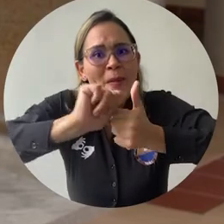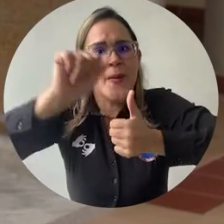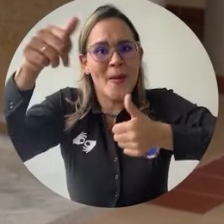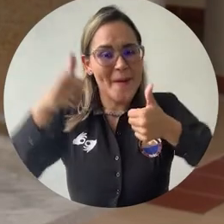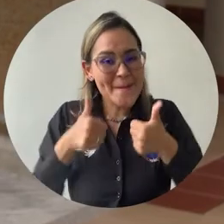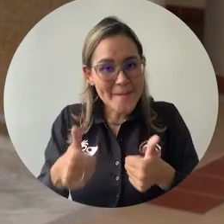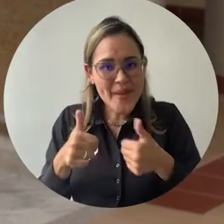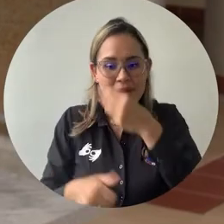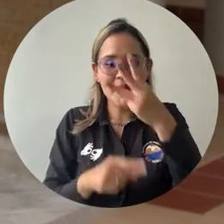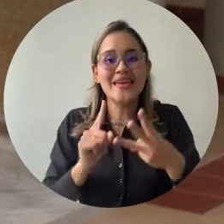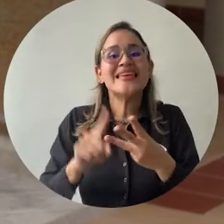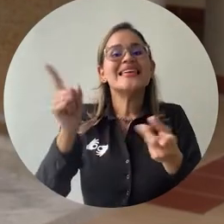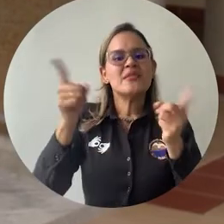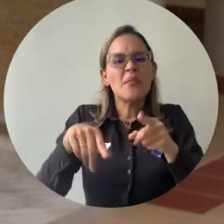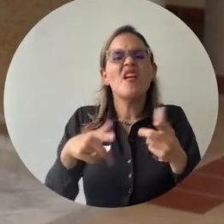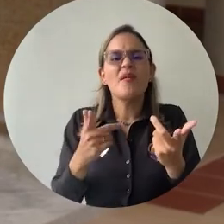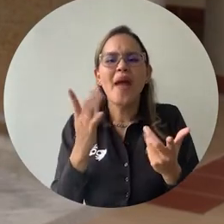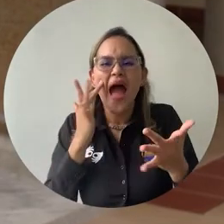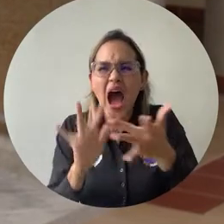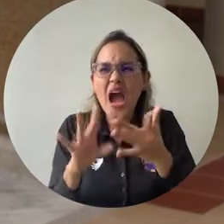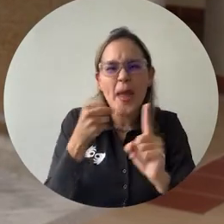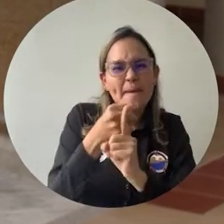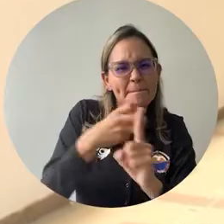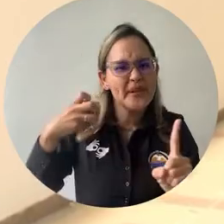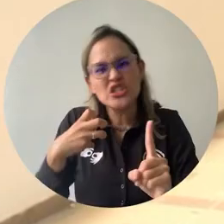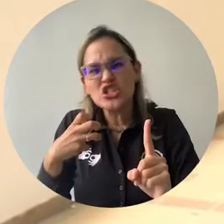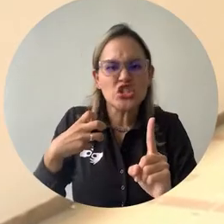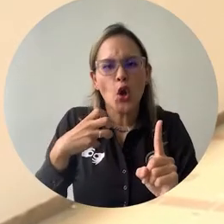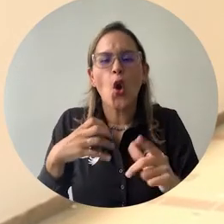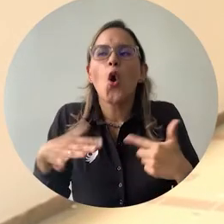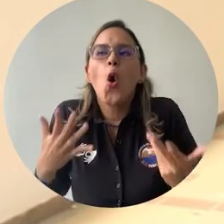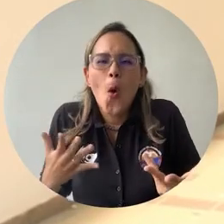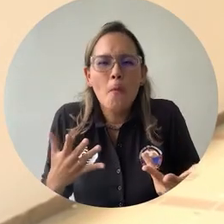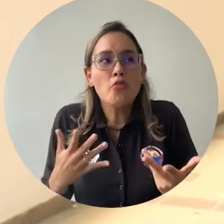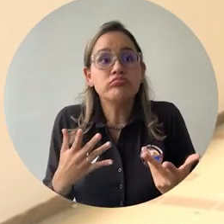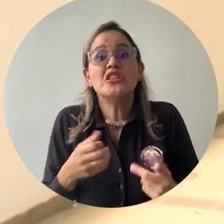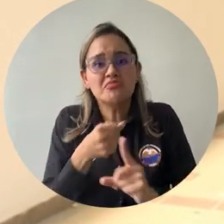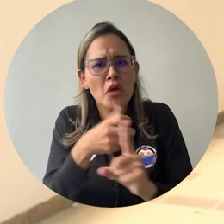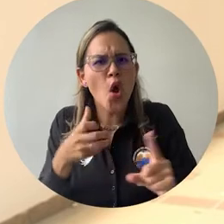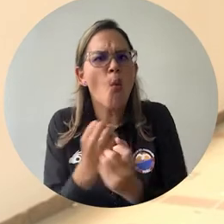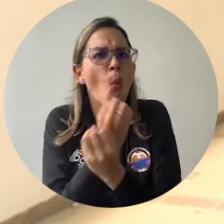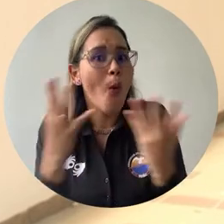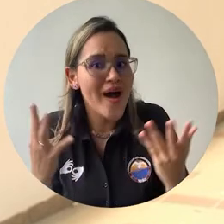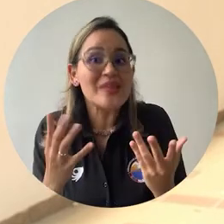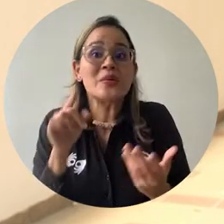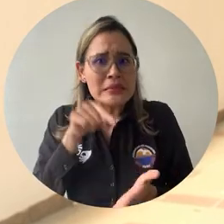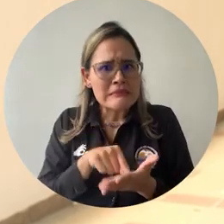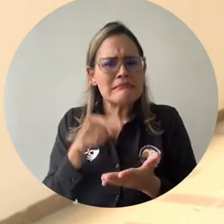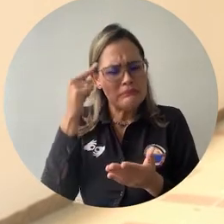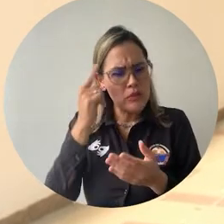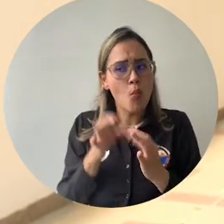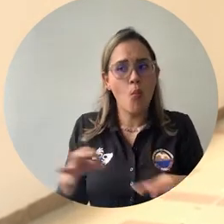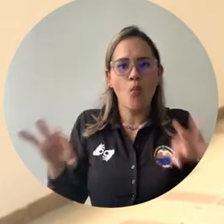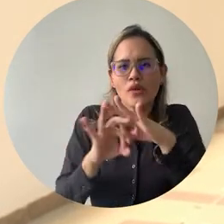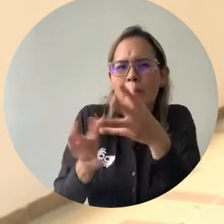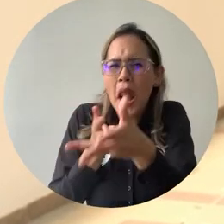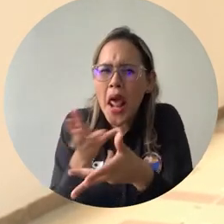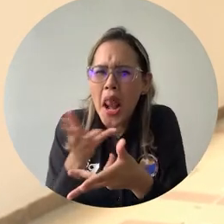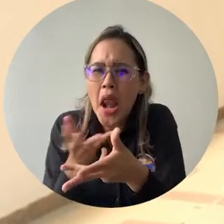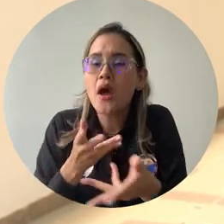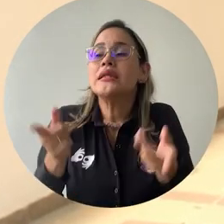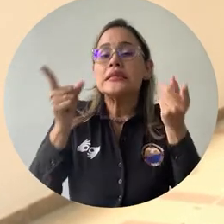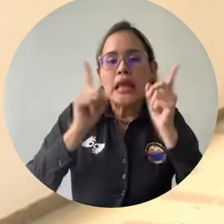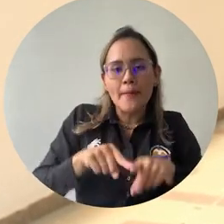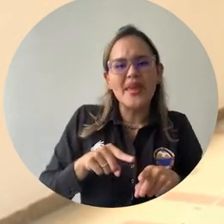impacto del proyecto en el corto, mediano y largo plazo. Estamos desarrollando habilidades para la cooperación internacional, la